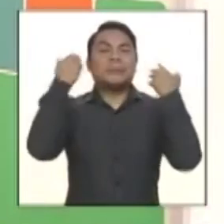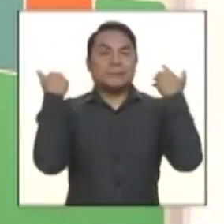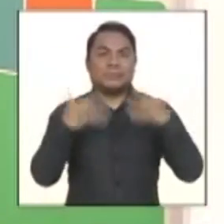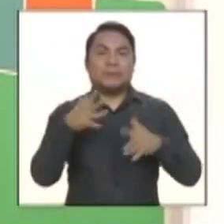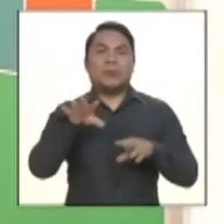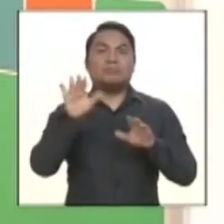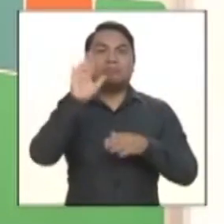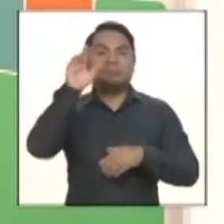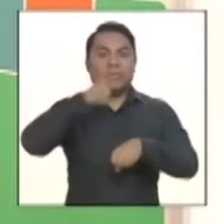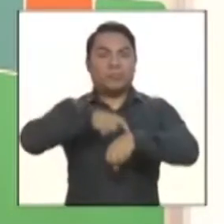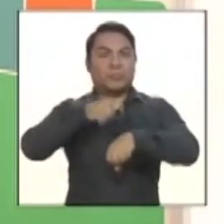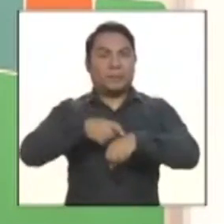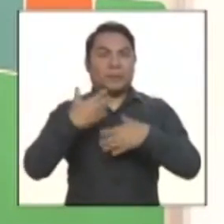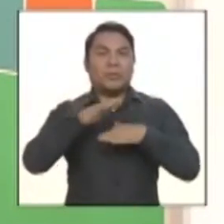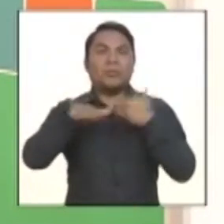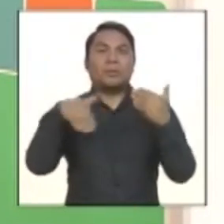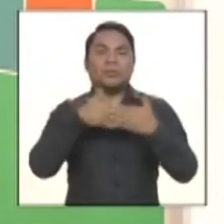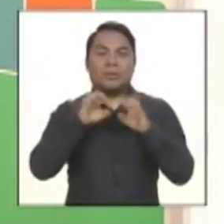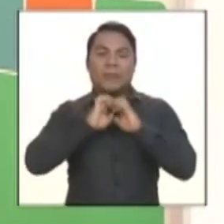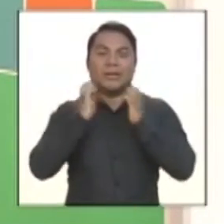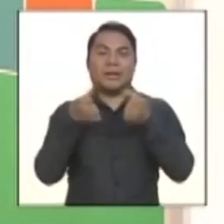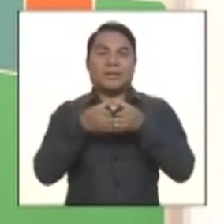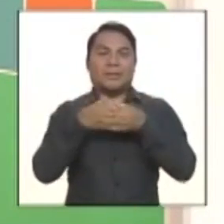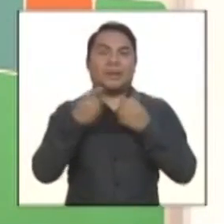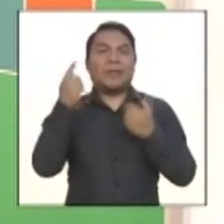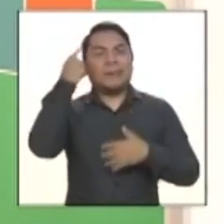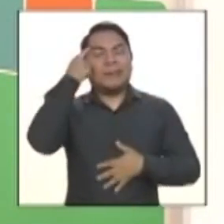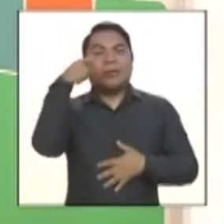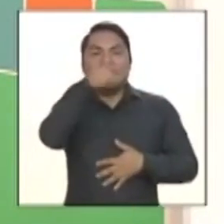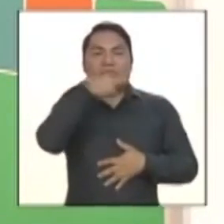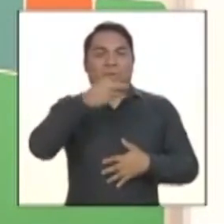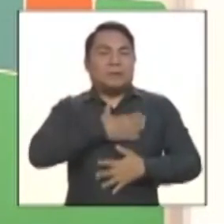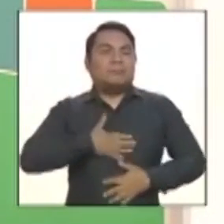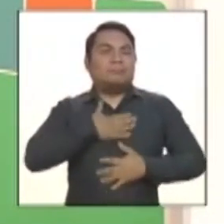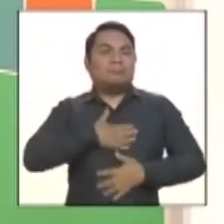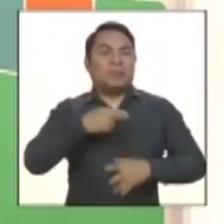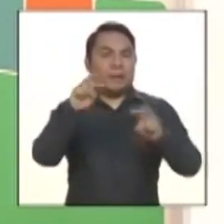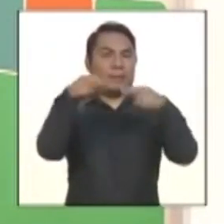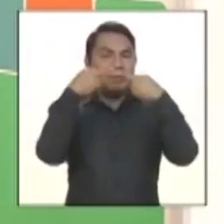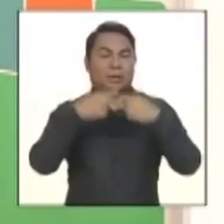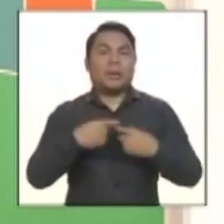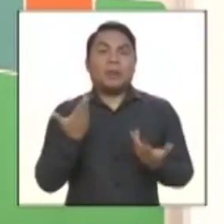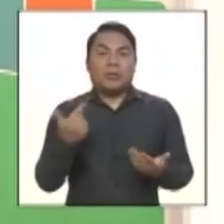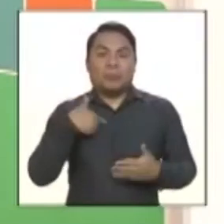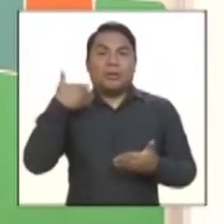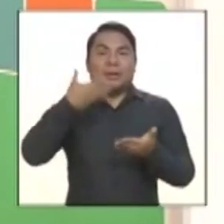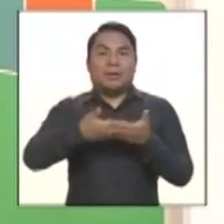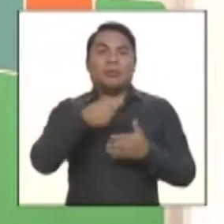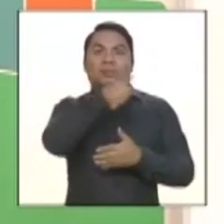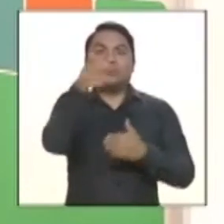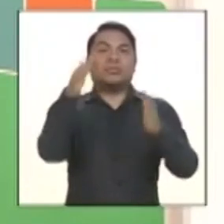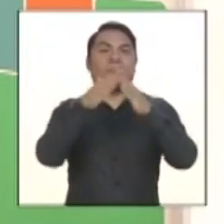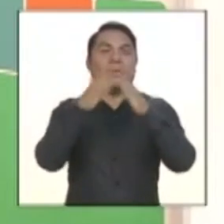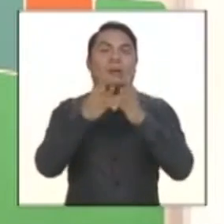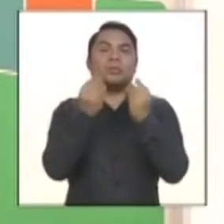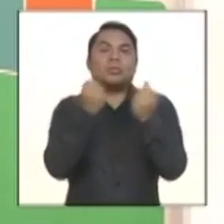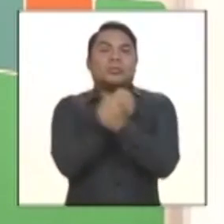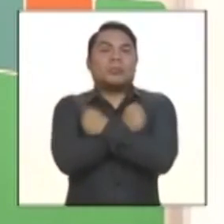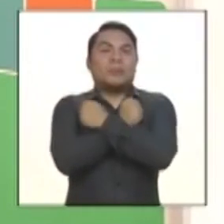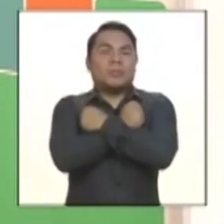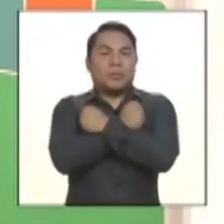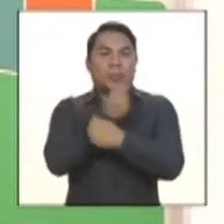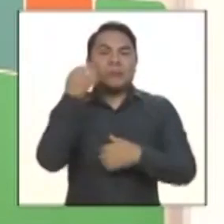de despedirnos. De verdad, todo el equipo espera que hayan disfrutado mucho del programa. Nosotros llegando a sus hogares con mucho cariño,